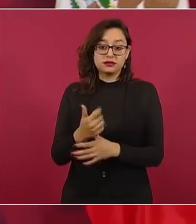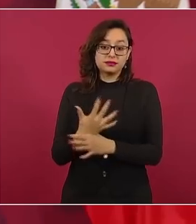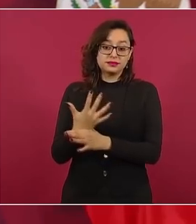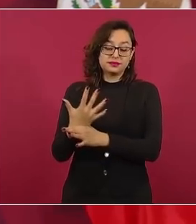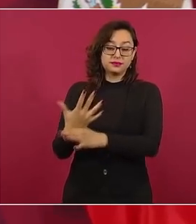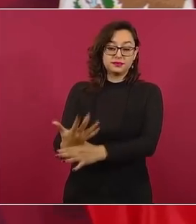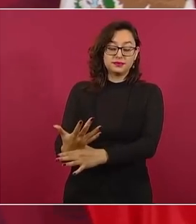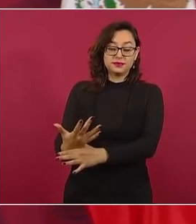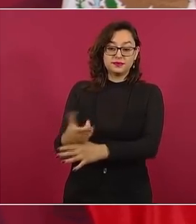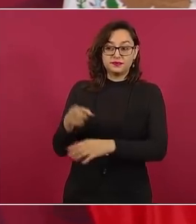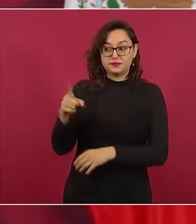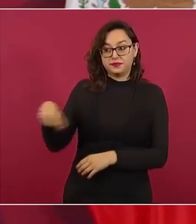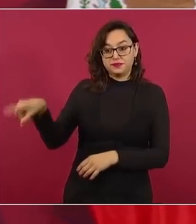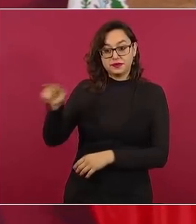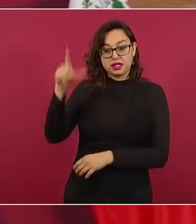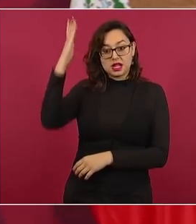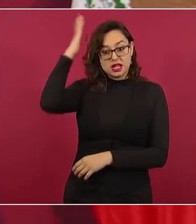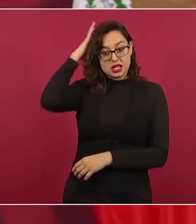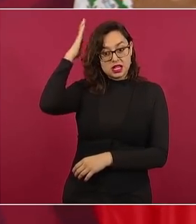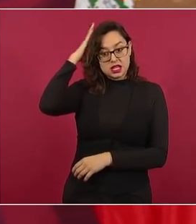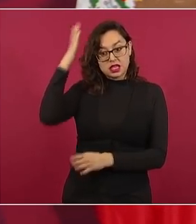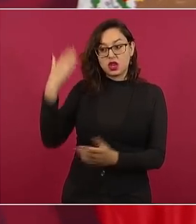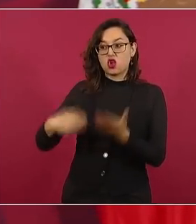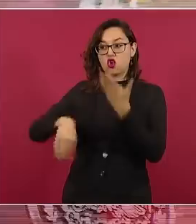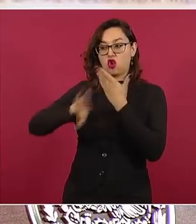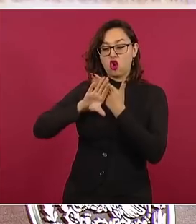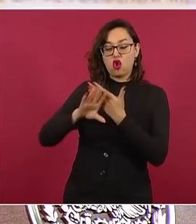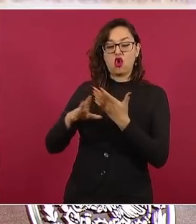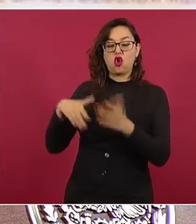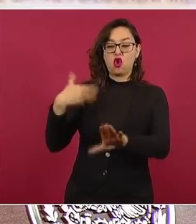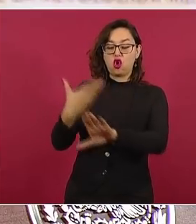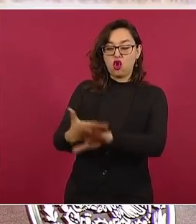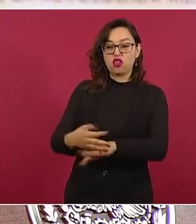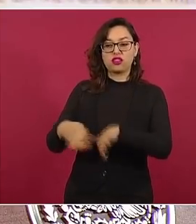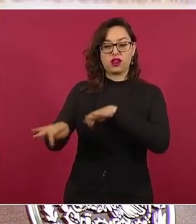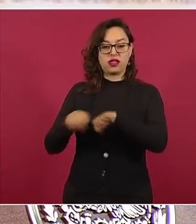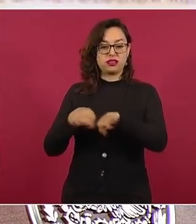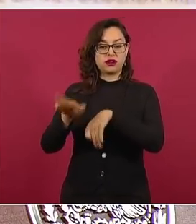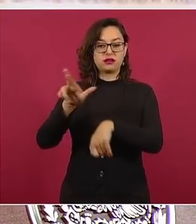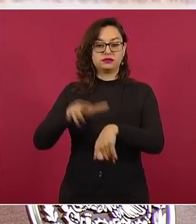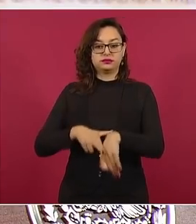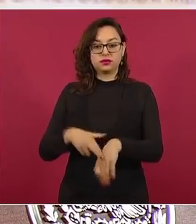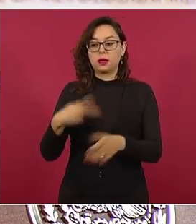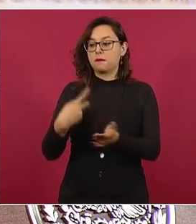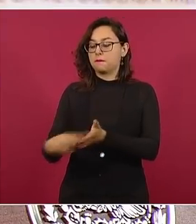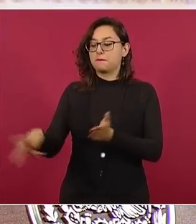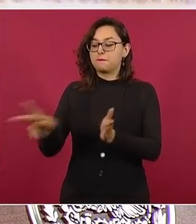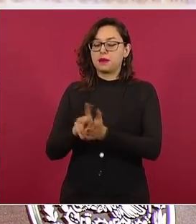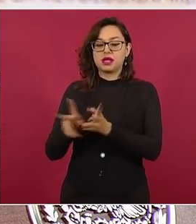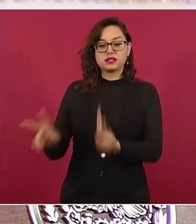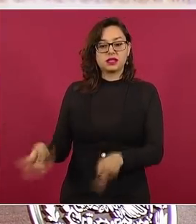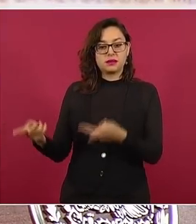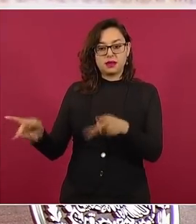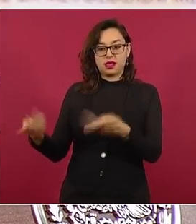líderes sindicales, que incluso vendían las plazas.